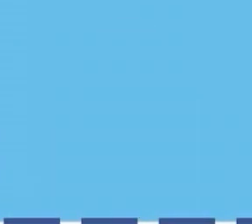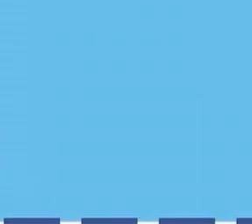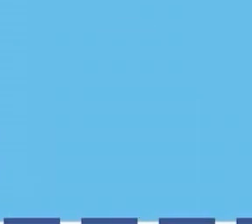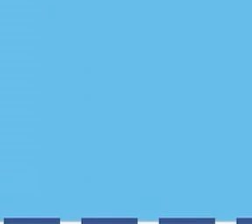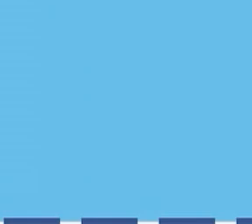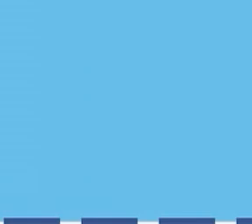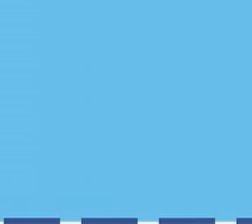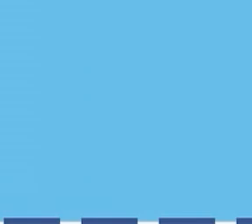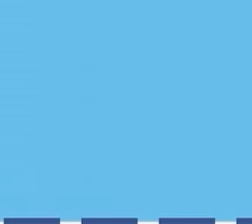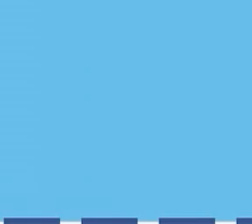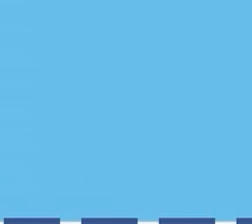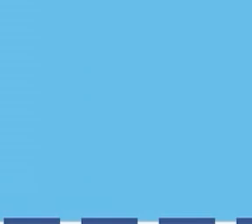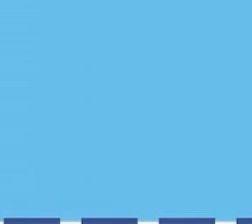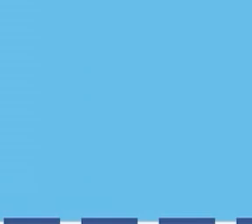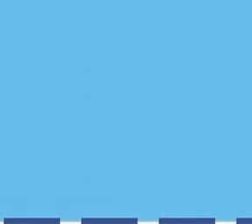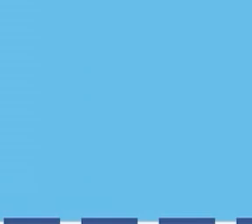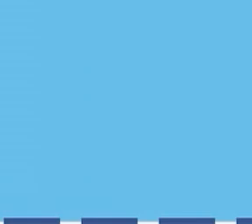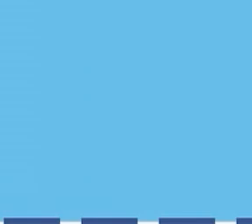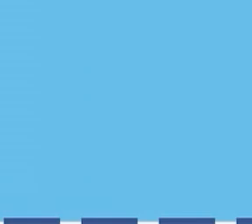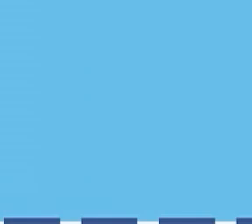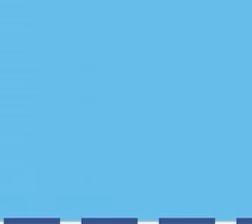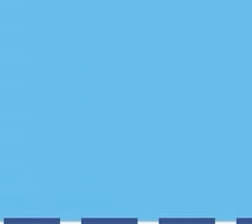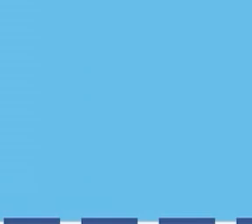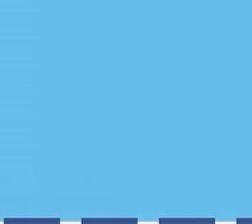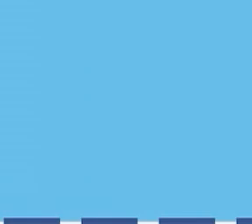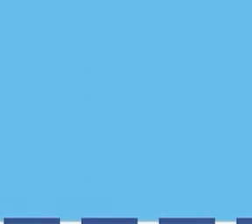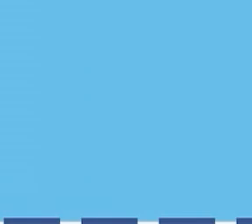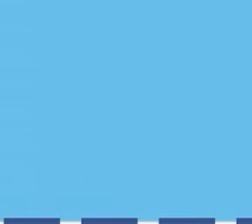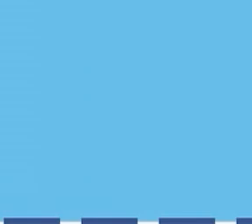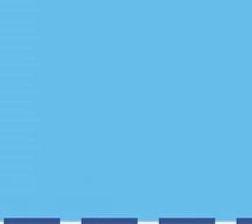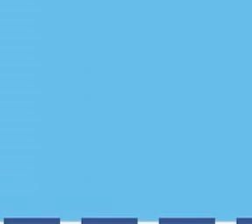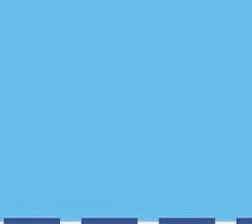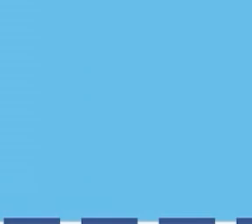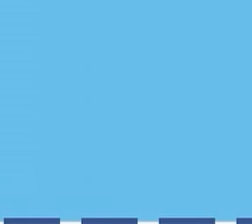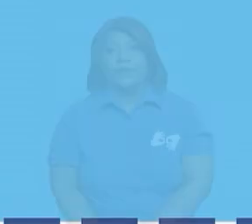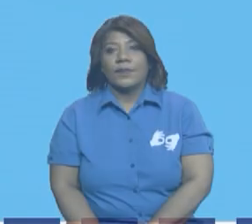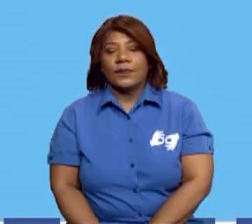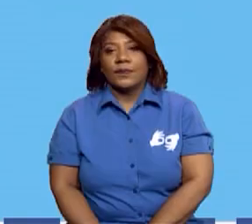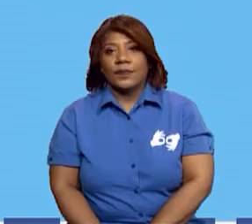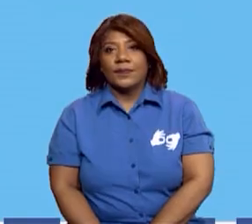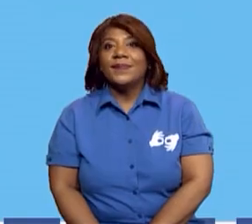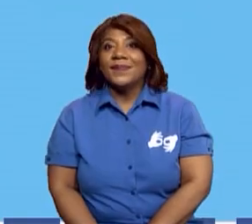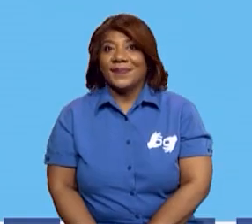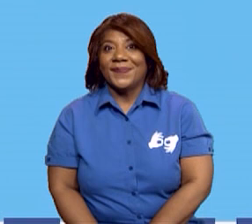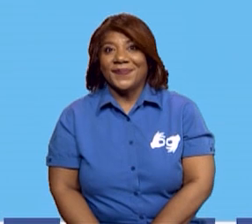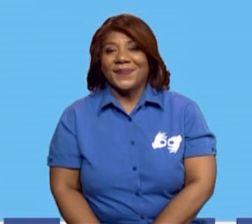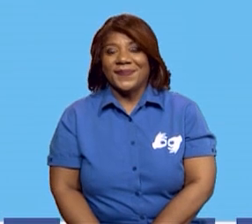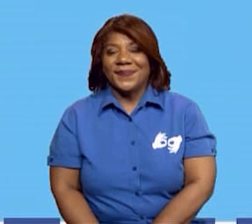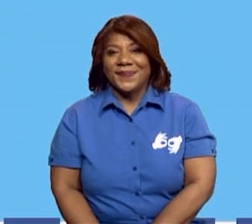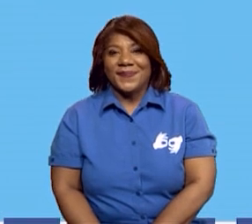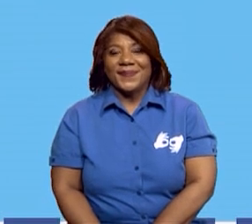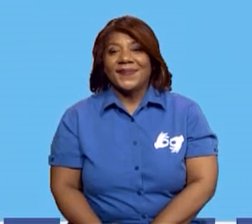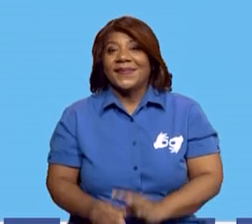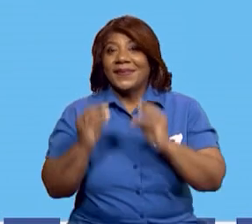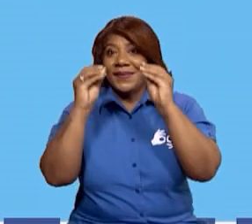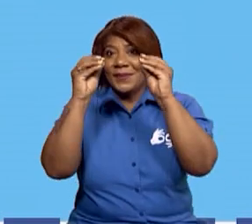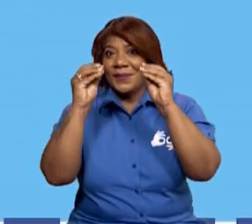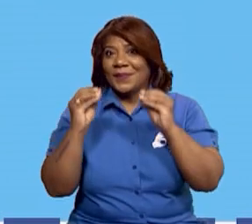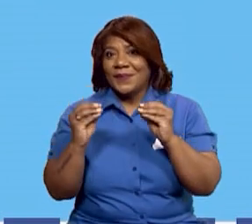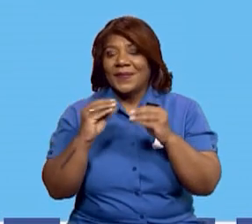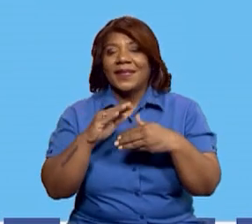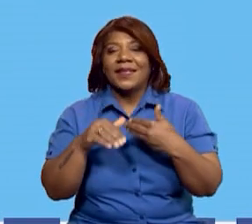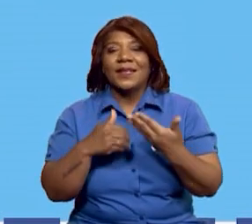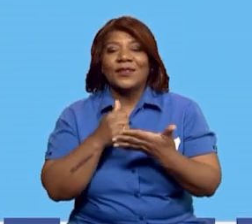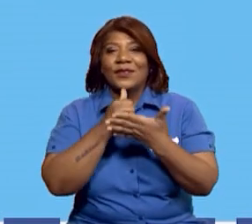padres, con las indicaciones, las instrucciones, la guía también de tu maestra que te está apoyando.